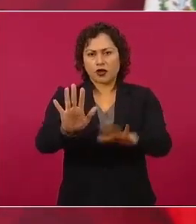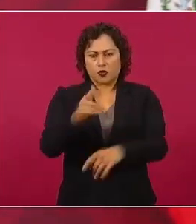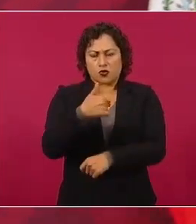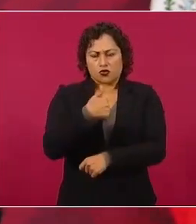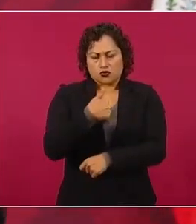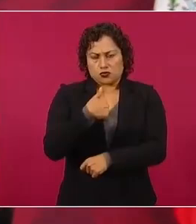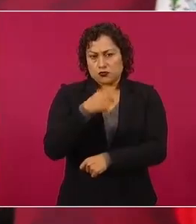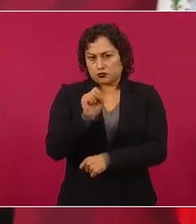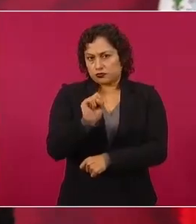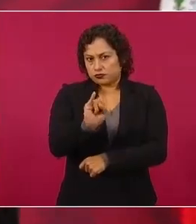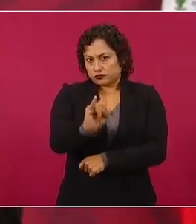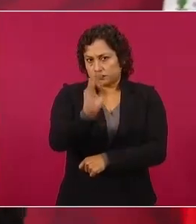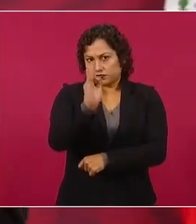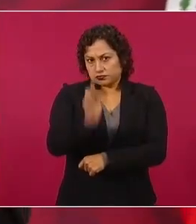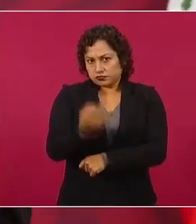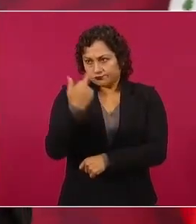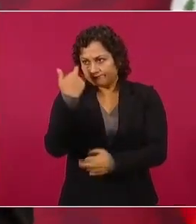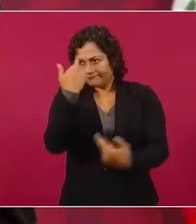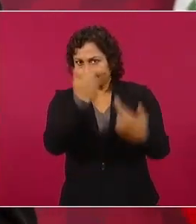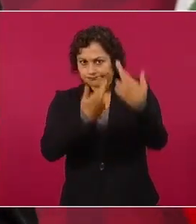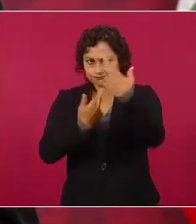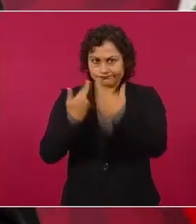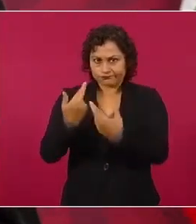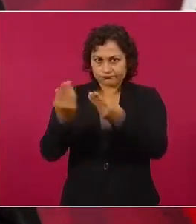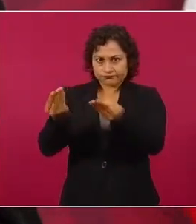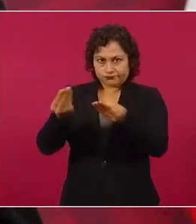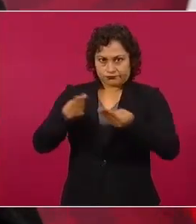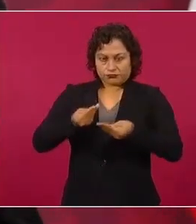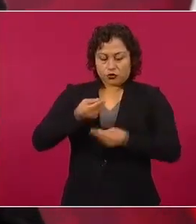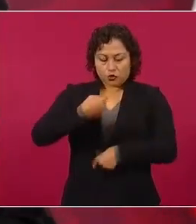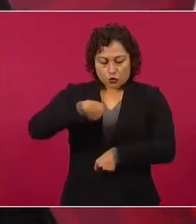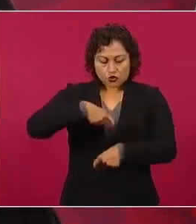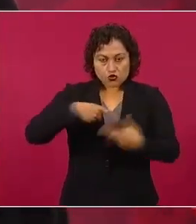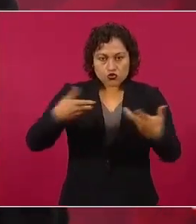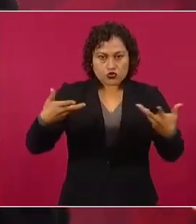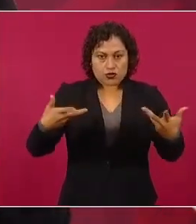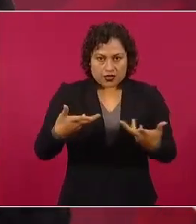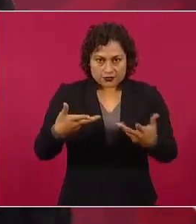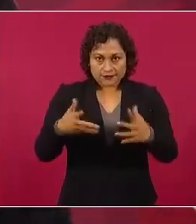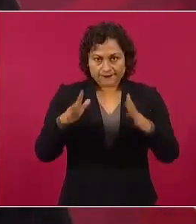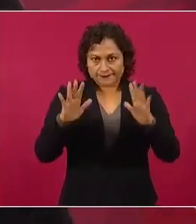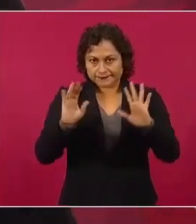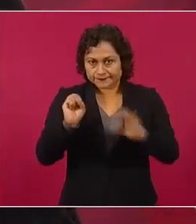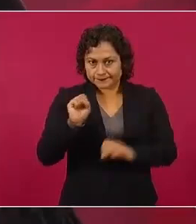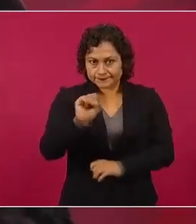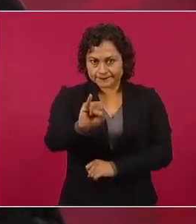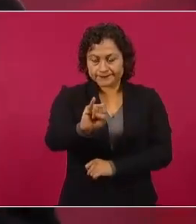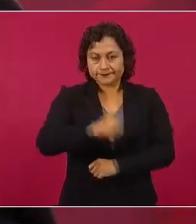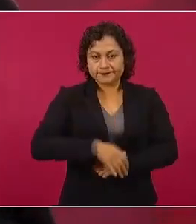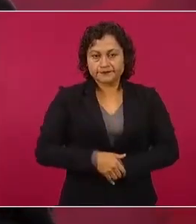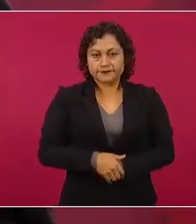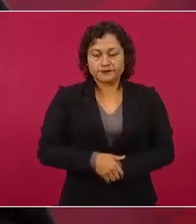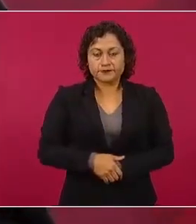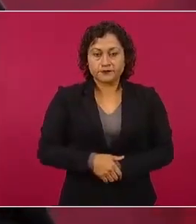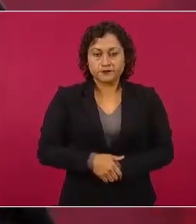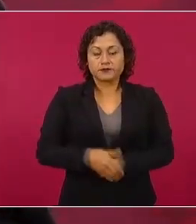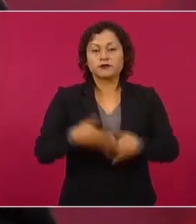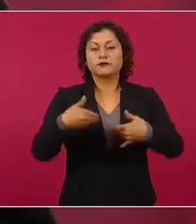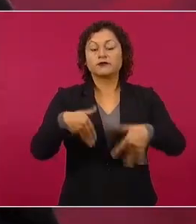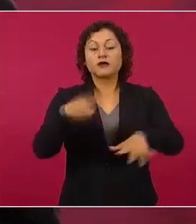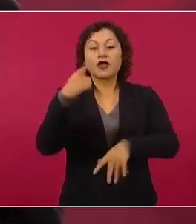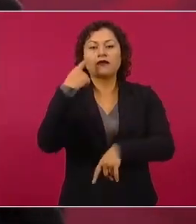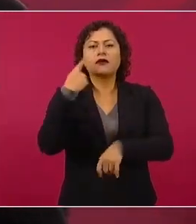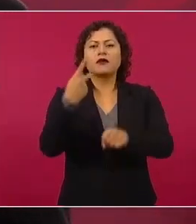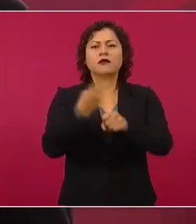hagamos una revisión nosotros para ver los casos,